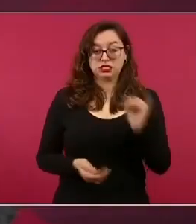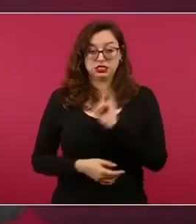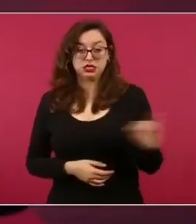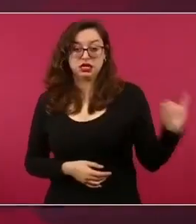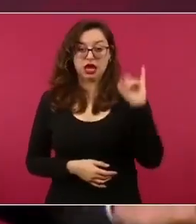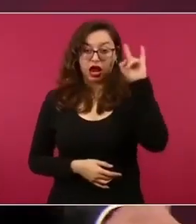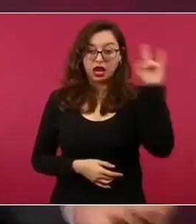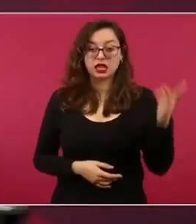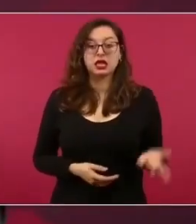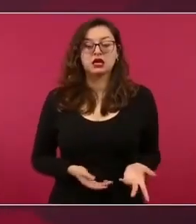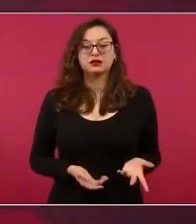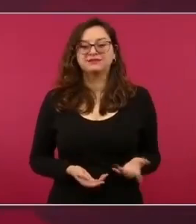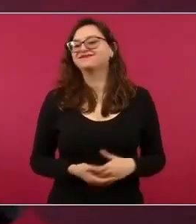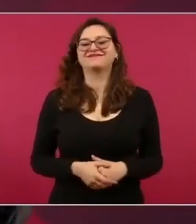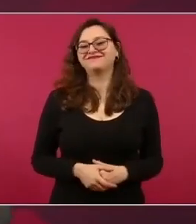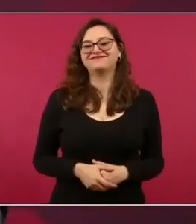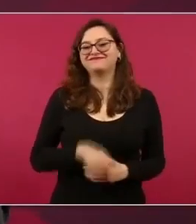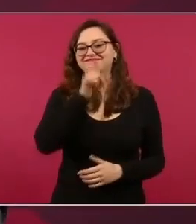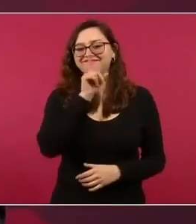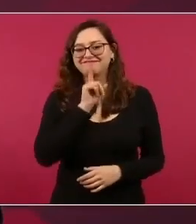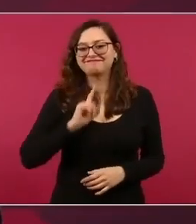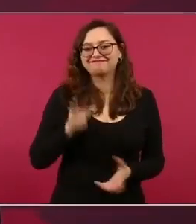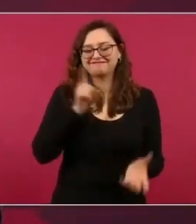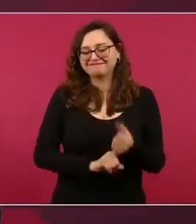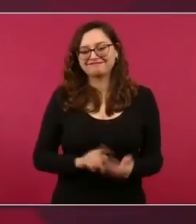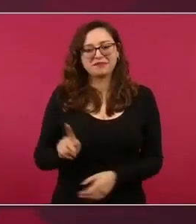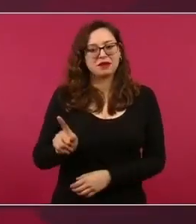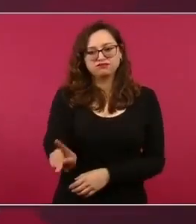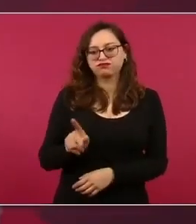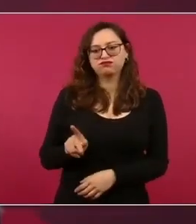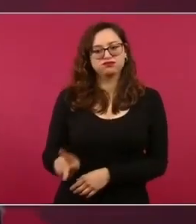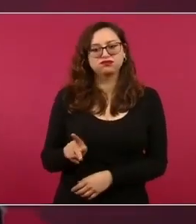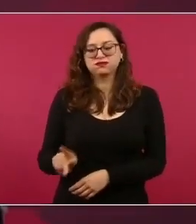cuando en realidad son